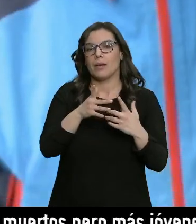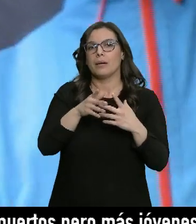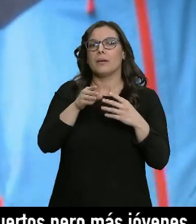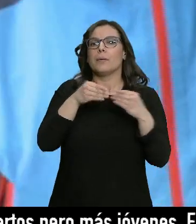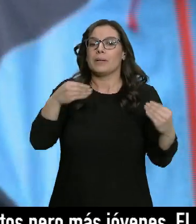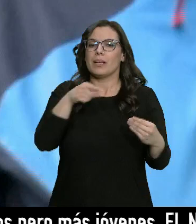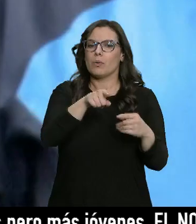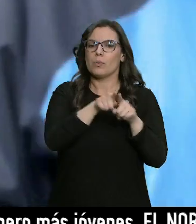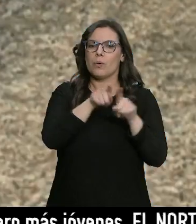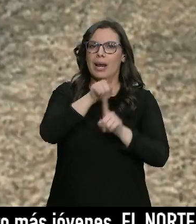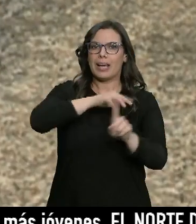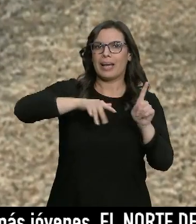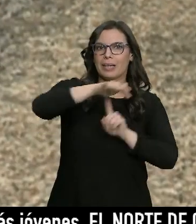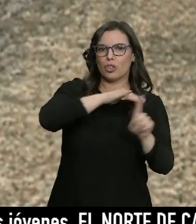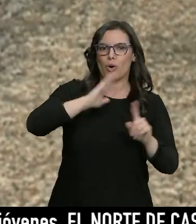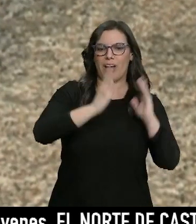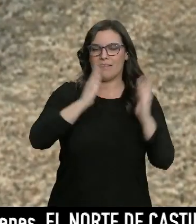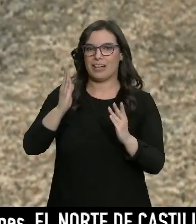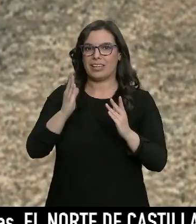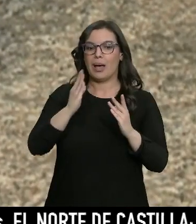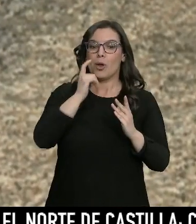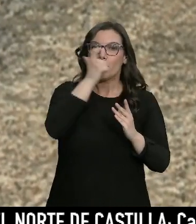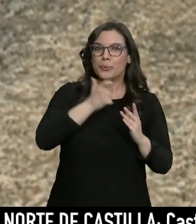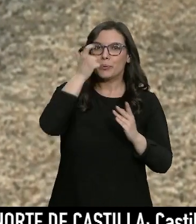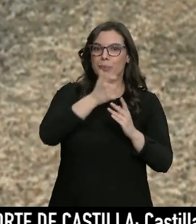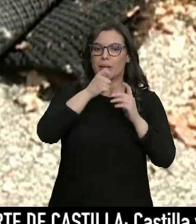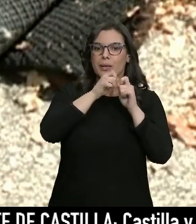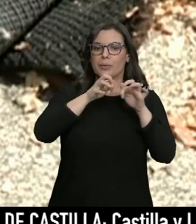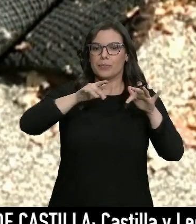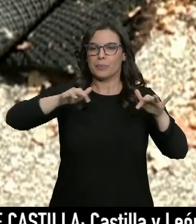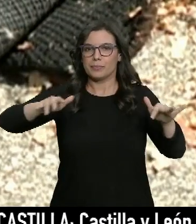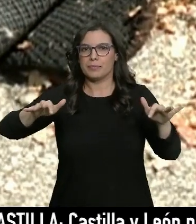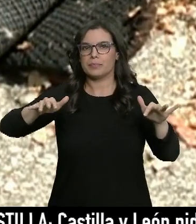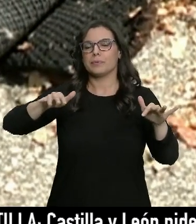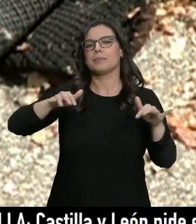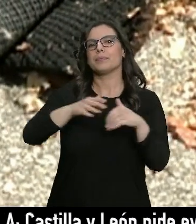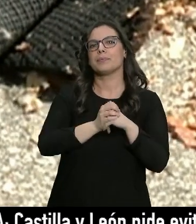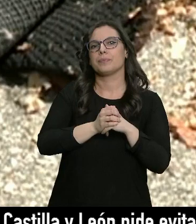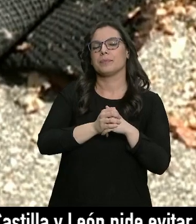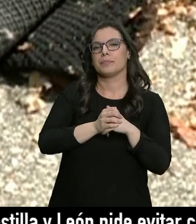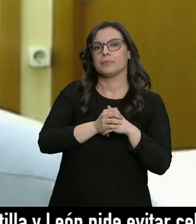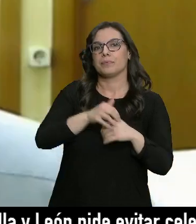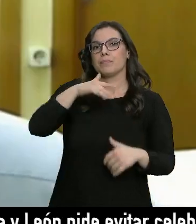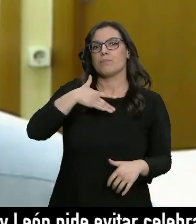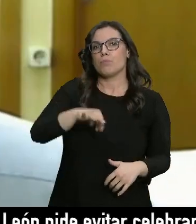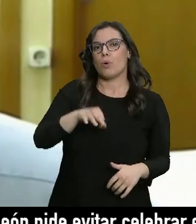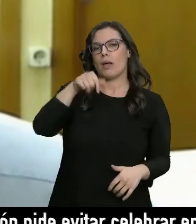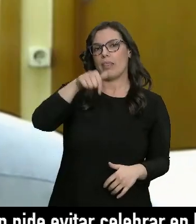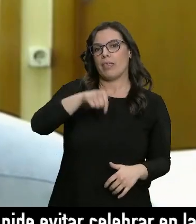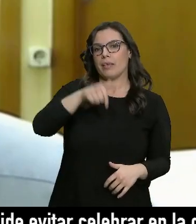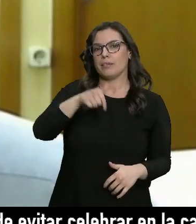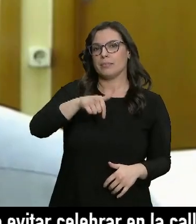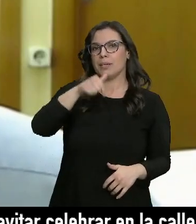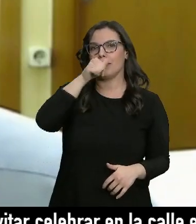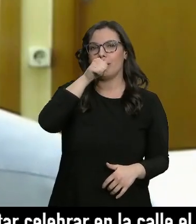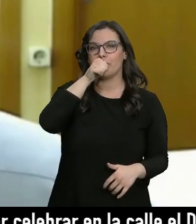presentes en nuestro entorno inmediato sus componentes perduran y llegan a otros ecosistemas. Pueden llegar muy fácilmente a las aguas